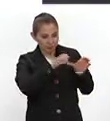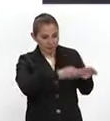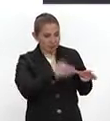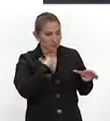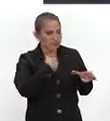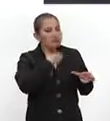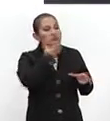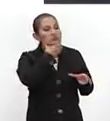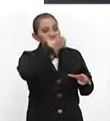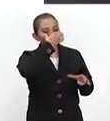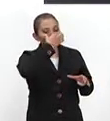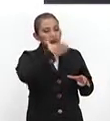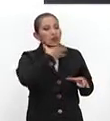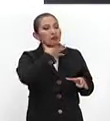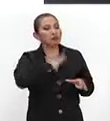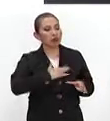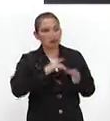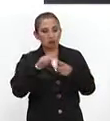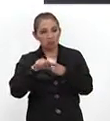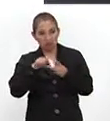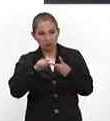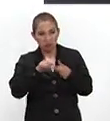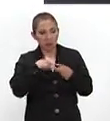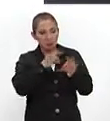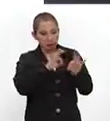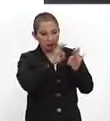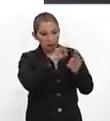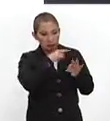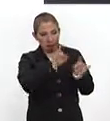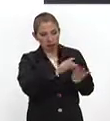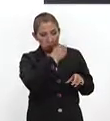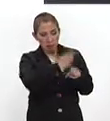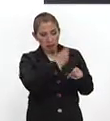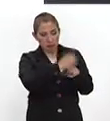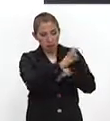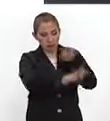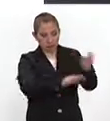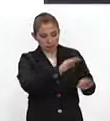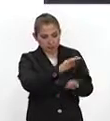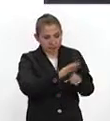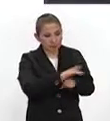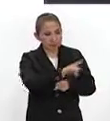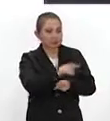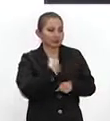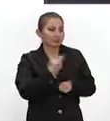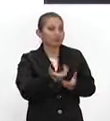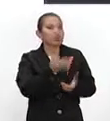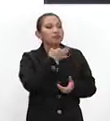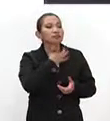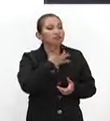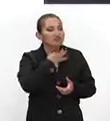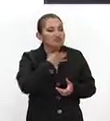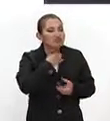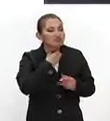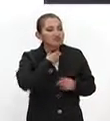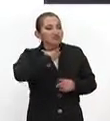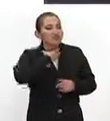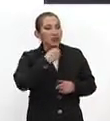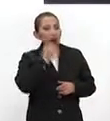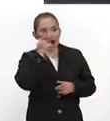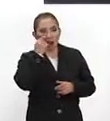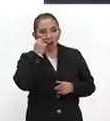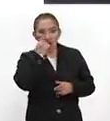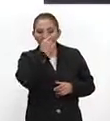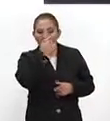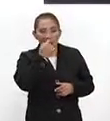en vías respiratorias altas y bajas, las más importantes y las que son la causa número uno de atención, pues son las faringitis, las otitis,